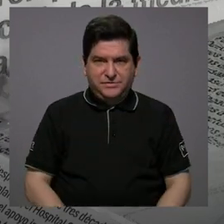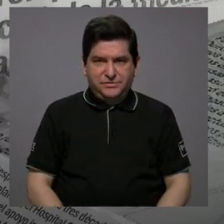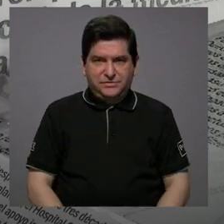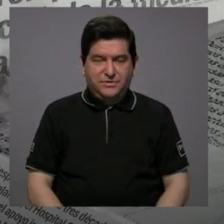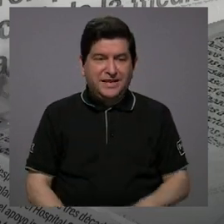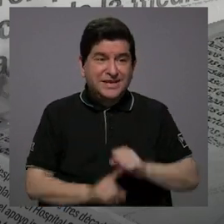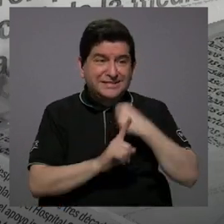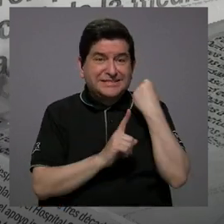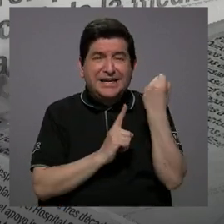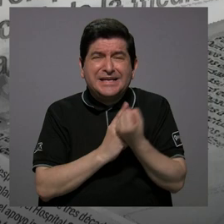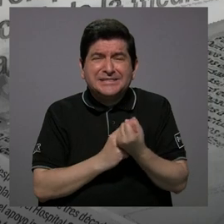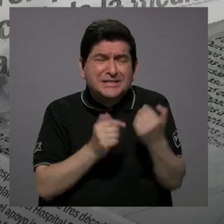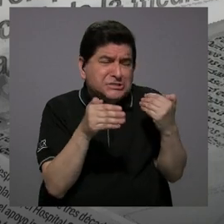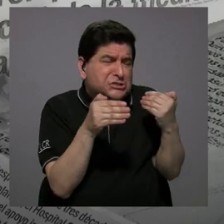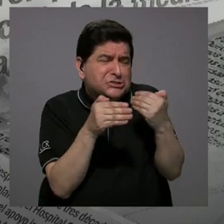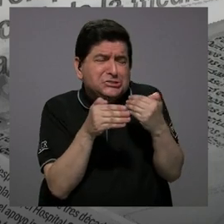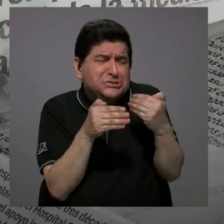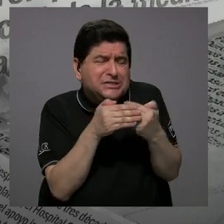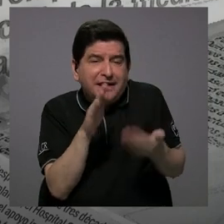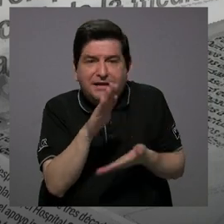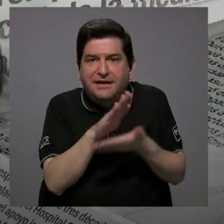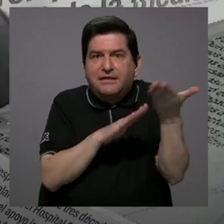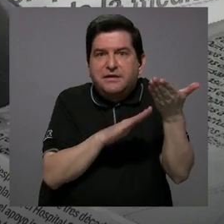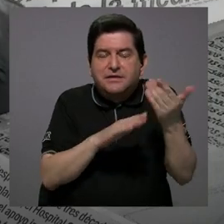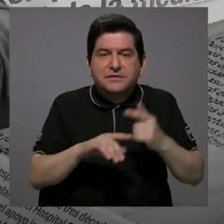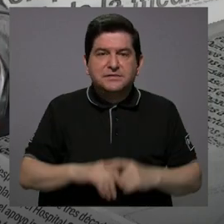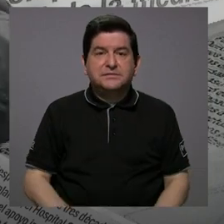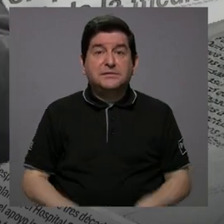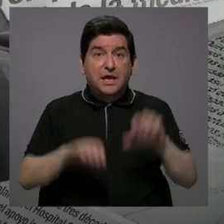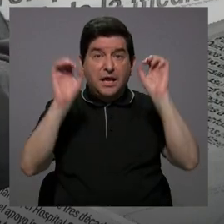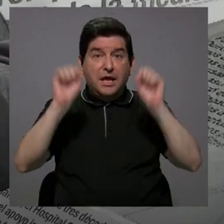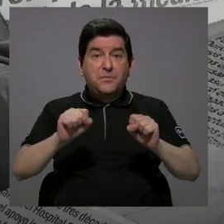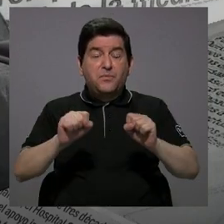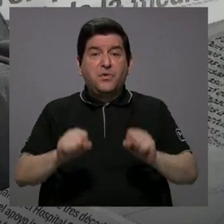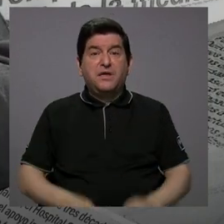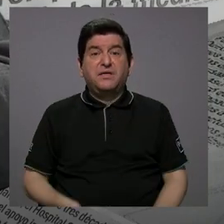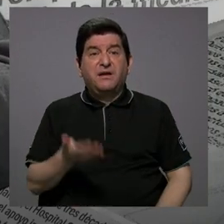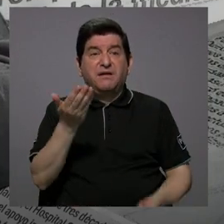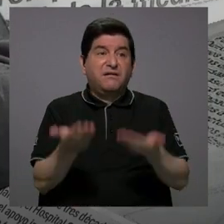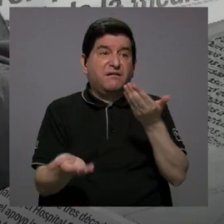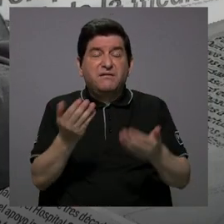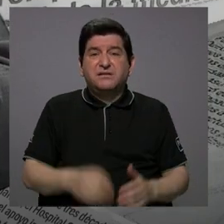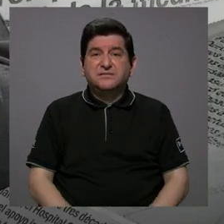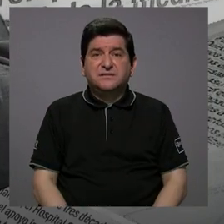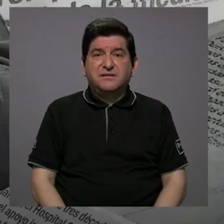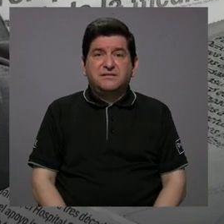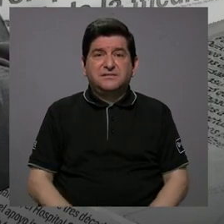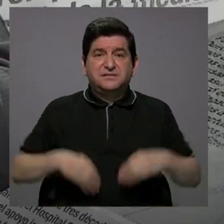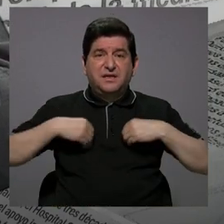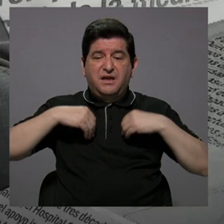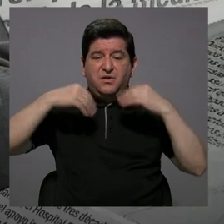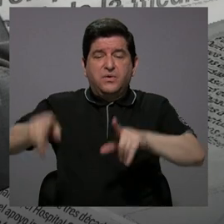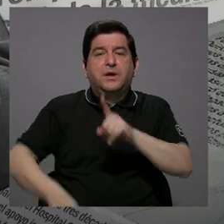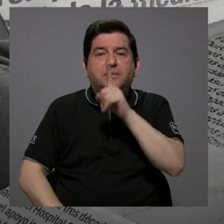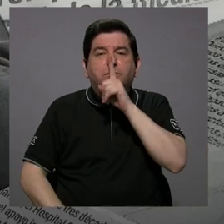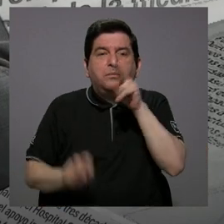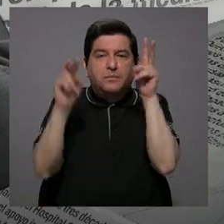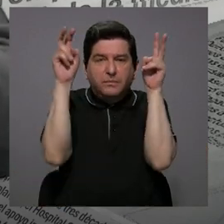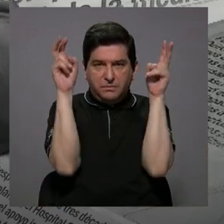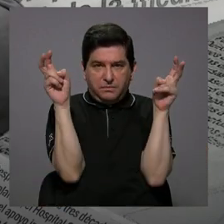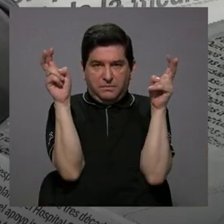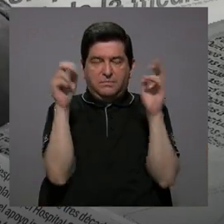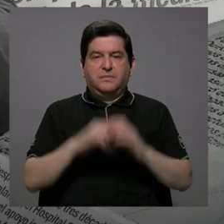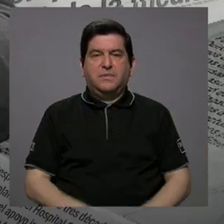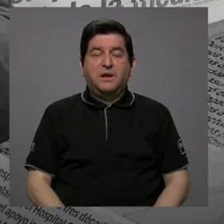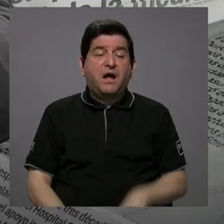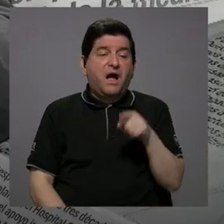quedaron a escasos meses de poder irse y que podrían entrar en una renuncia silenciosa, ¿verdad?